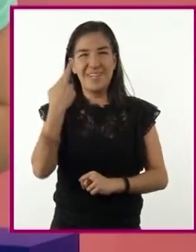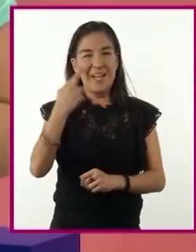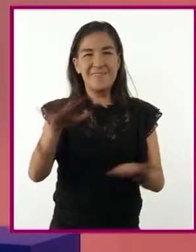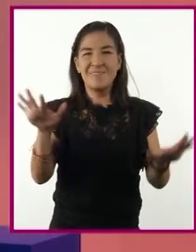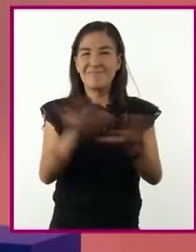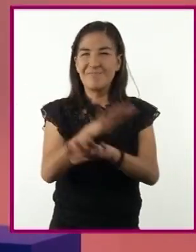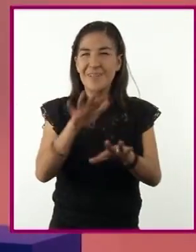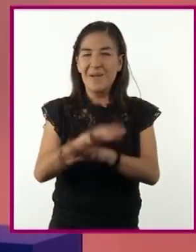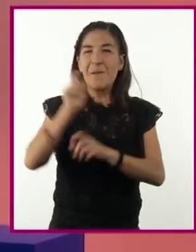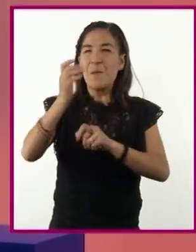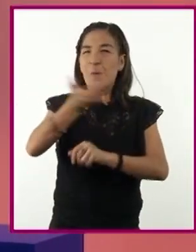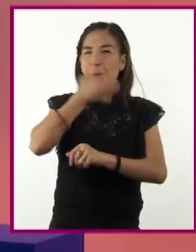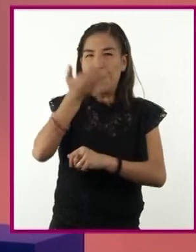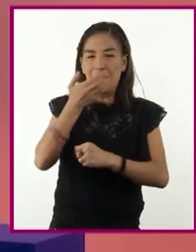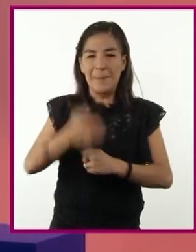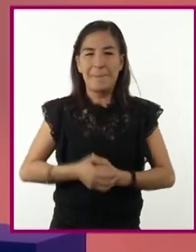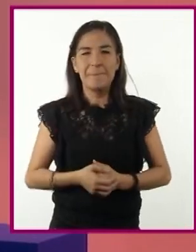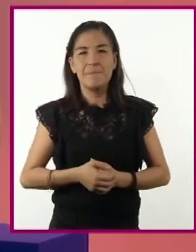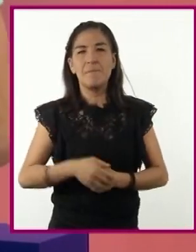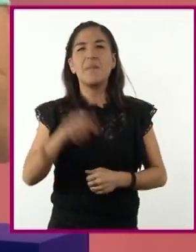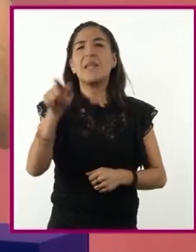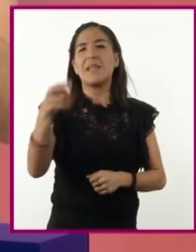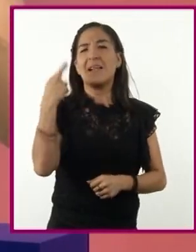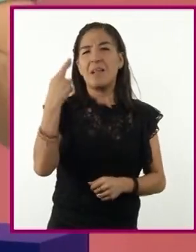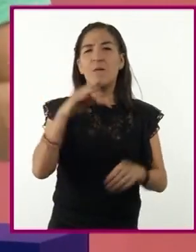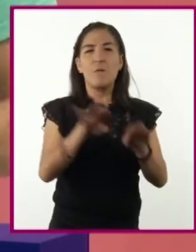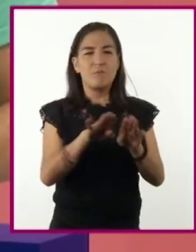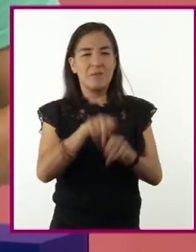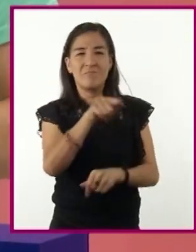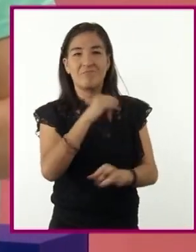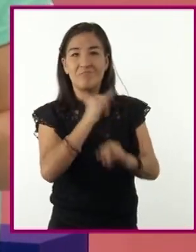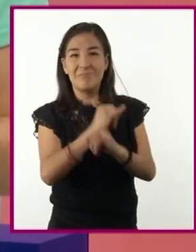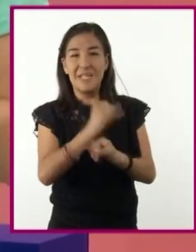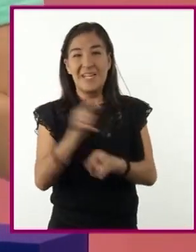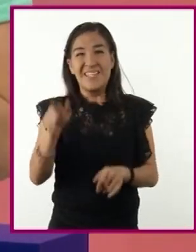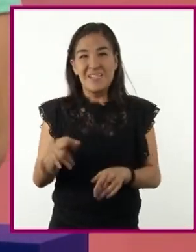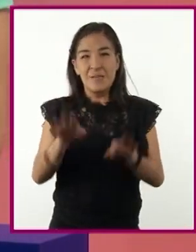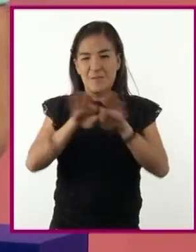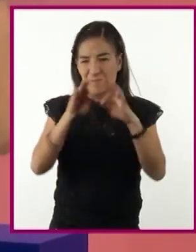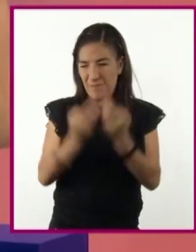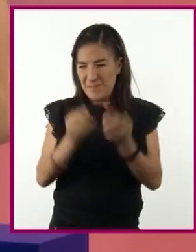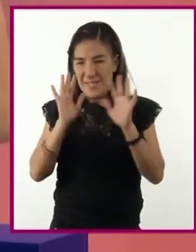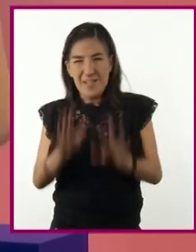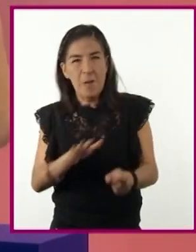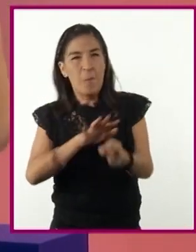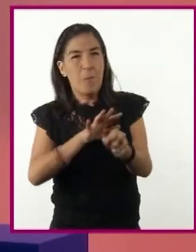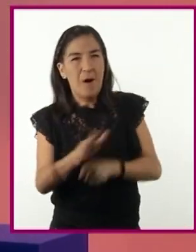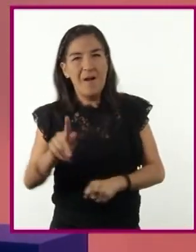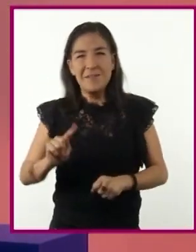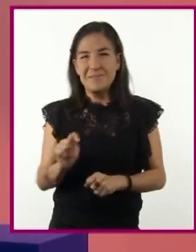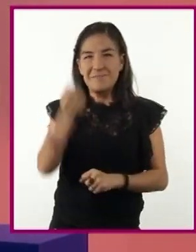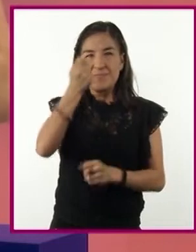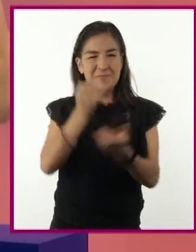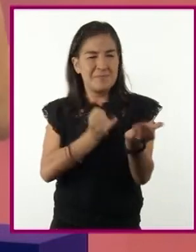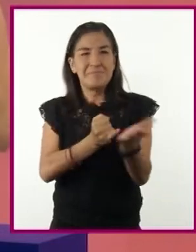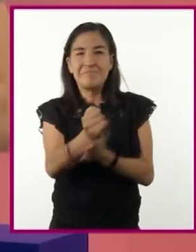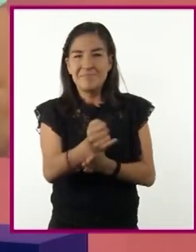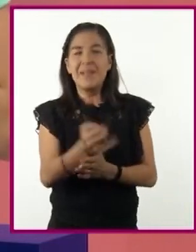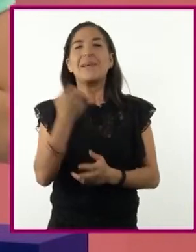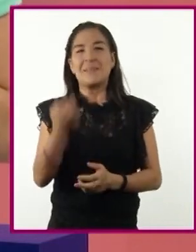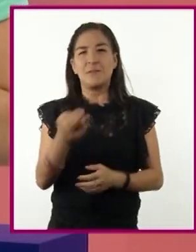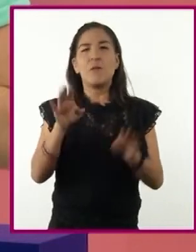Vivimos en un momento en el que, aunque la radio digital no acabase de tomar forma ni elegir una tecnología definitiva, el mercado